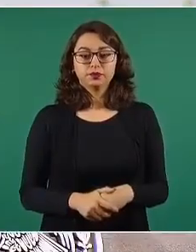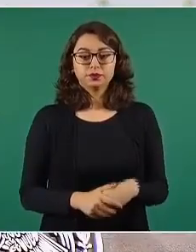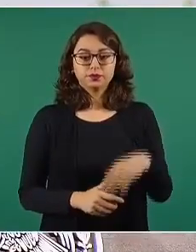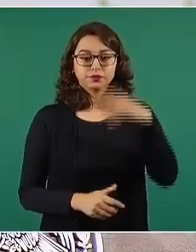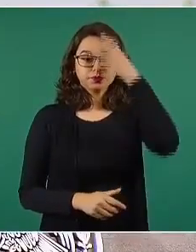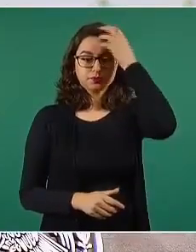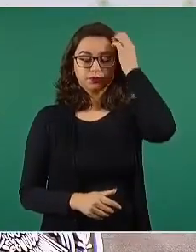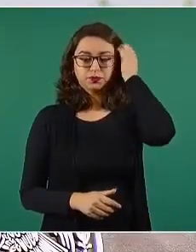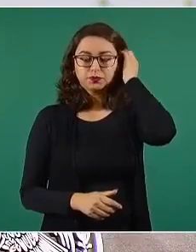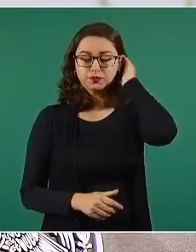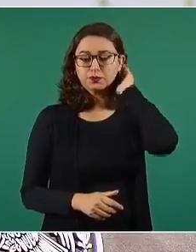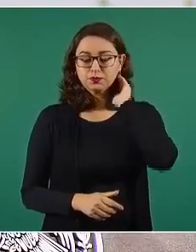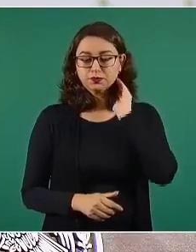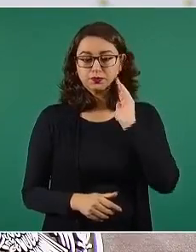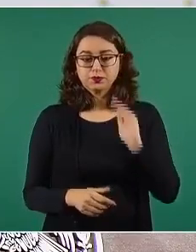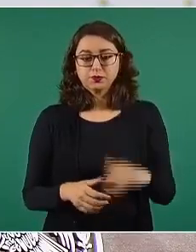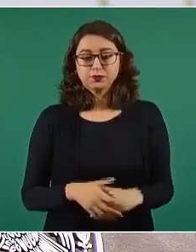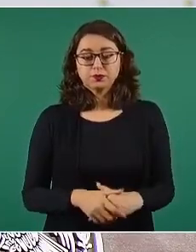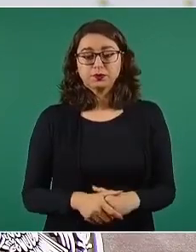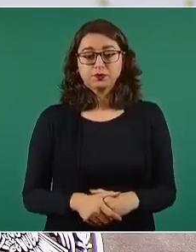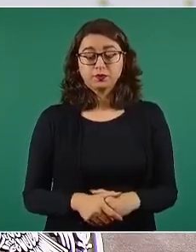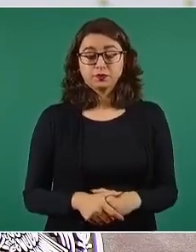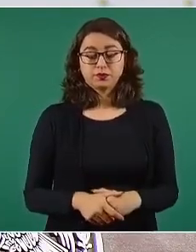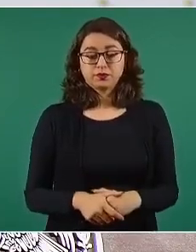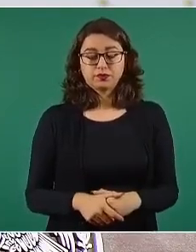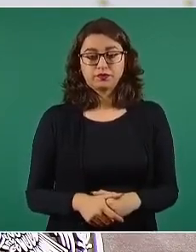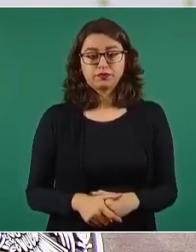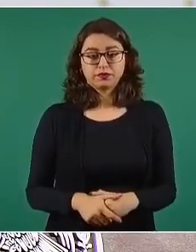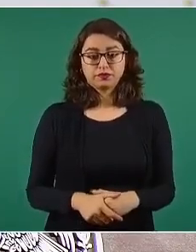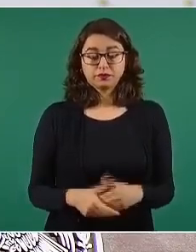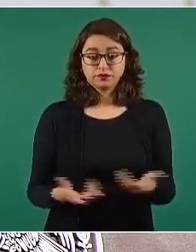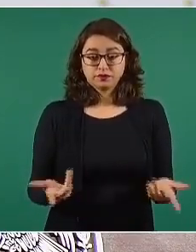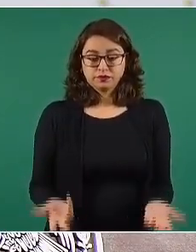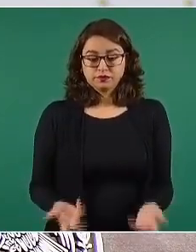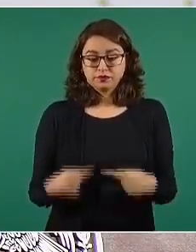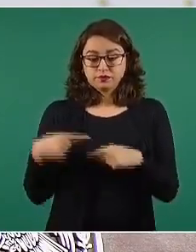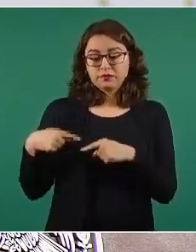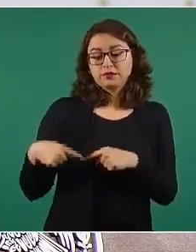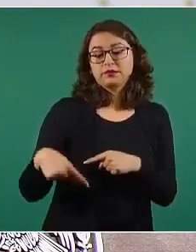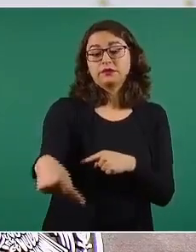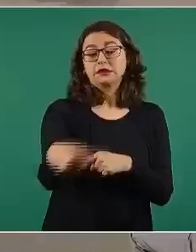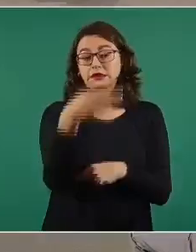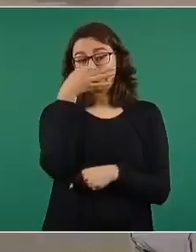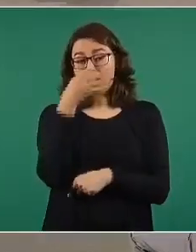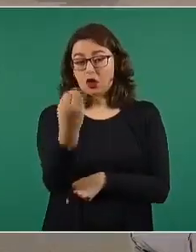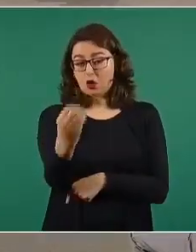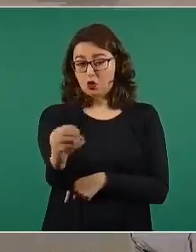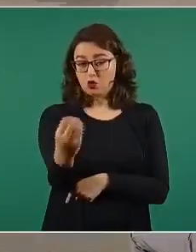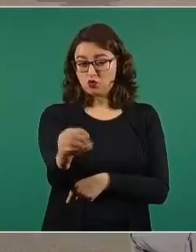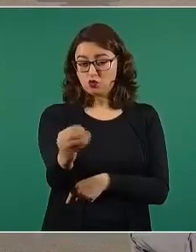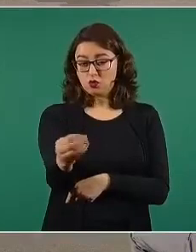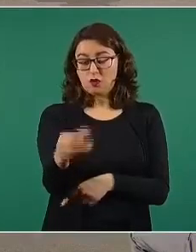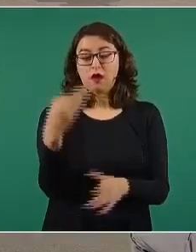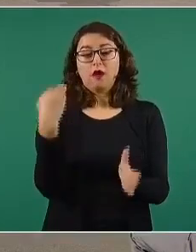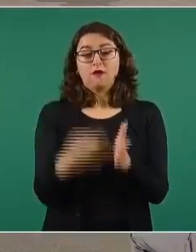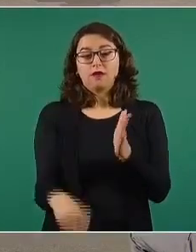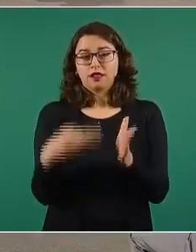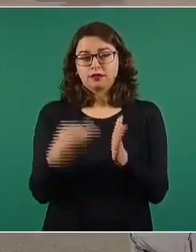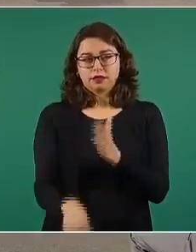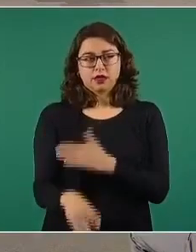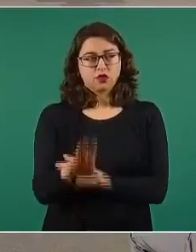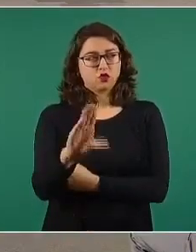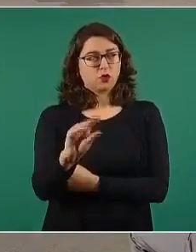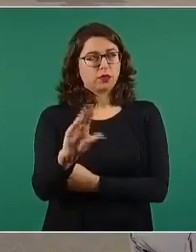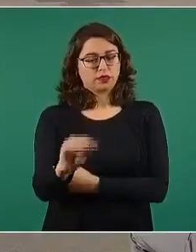Tenemos una cuenta, nos faltan para finales de octubre, creo que 98 días.